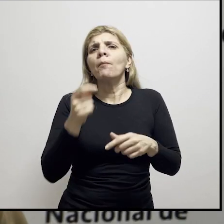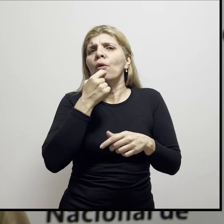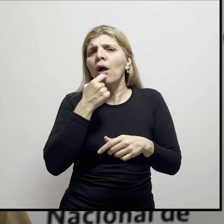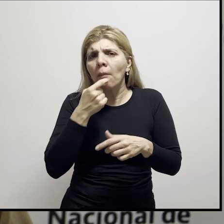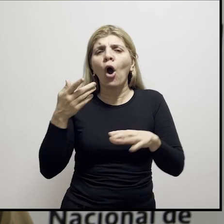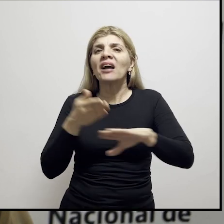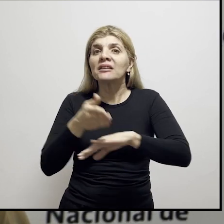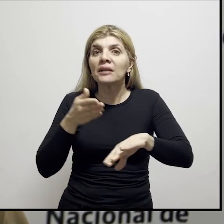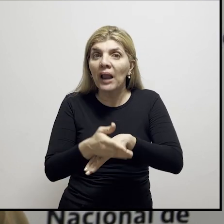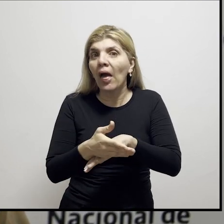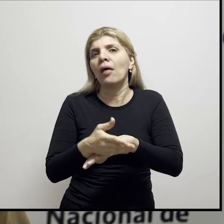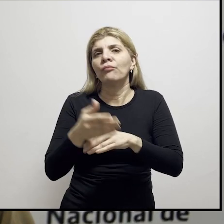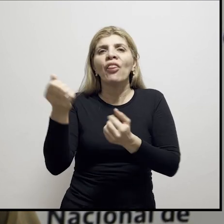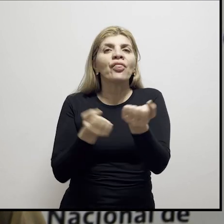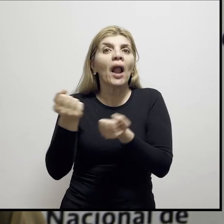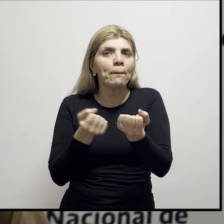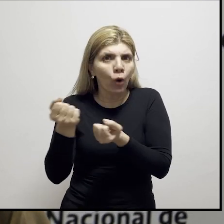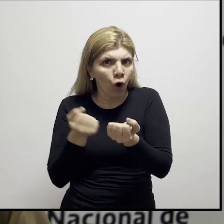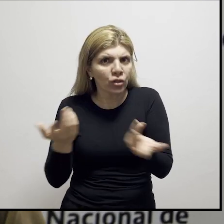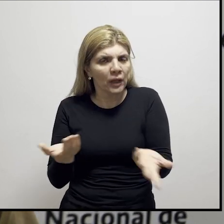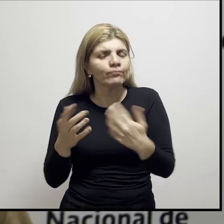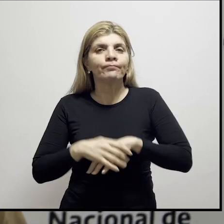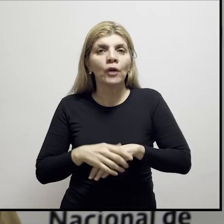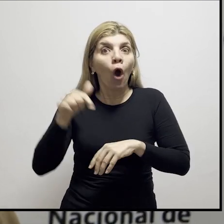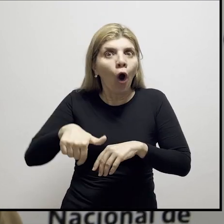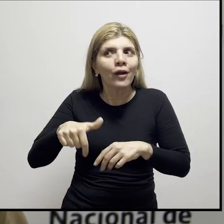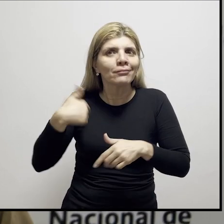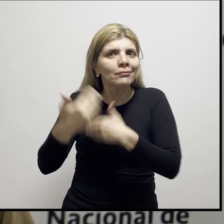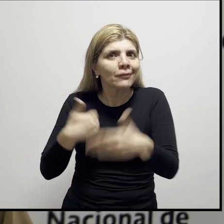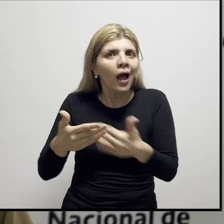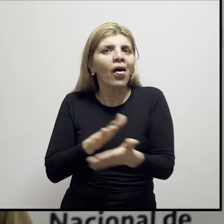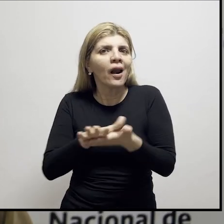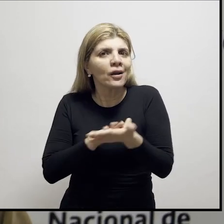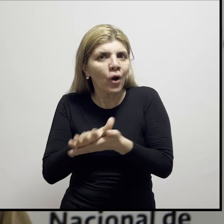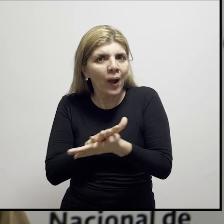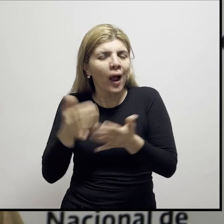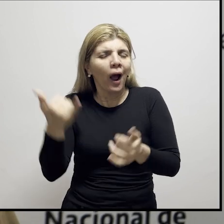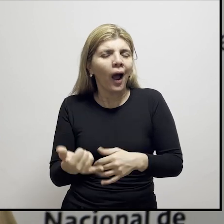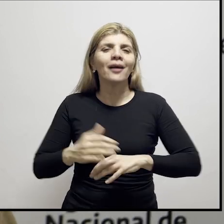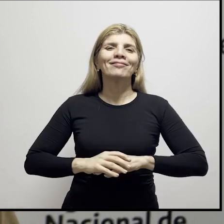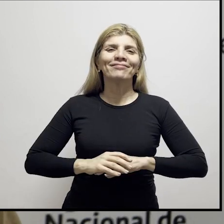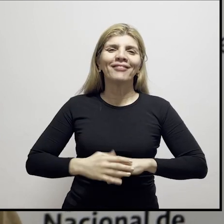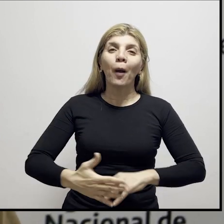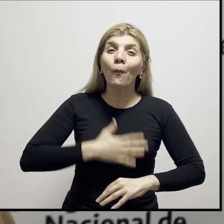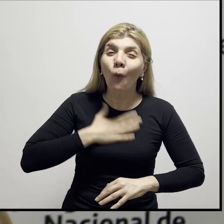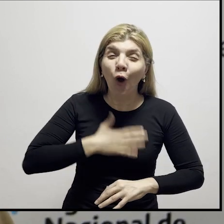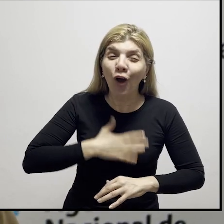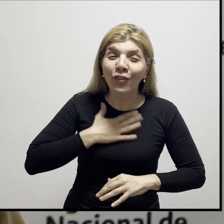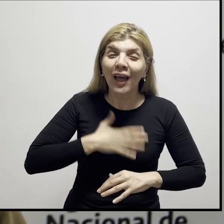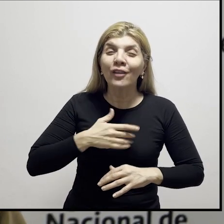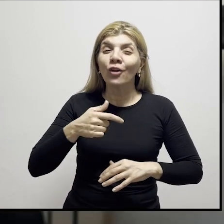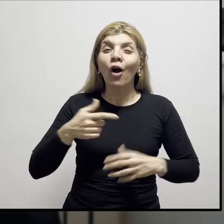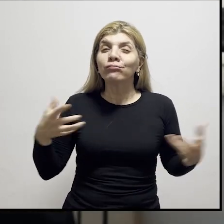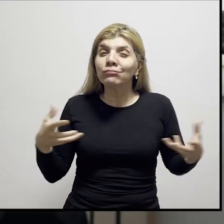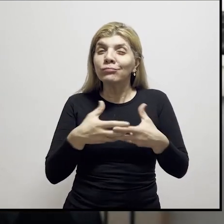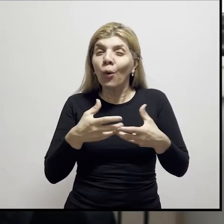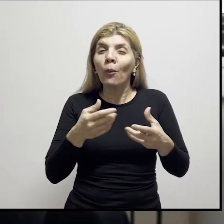que es la accesibilidad del transporte, y hoy se está pudiendo resolver. Así que, primero, muy contento con el funcionamiento